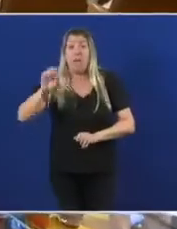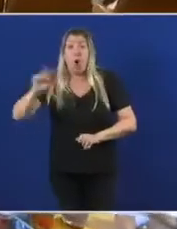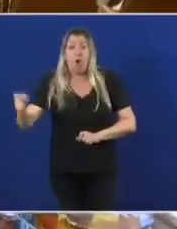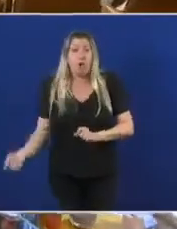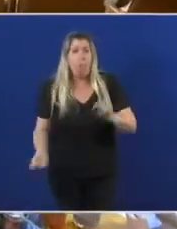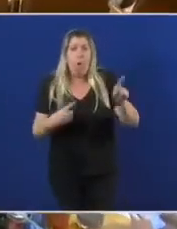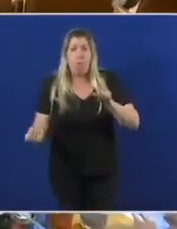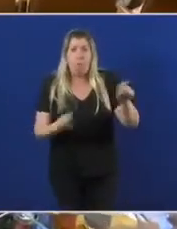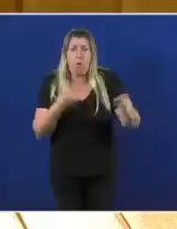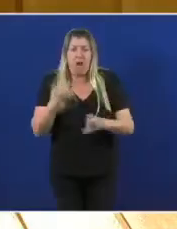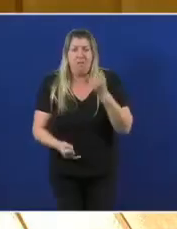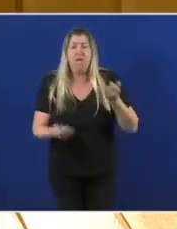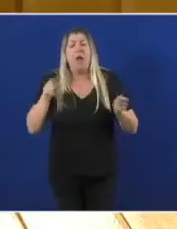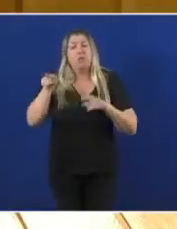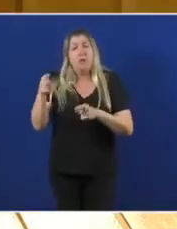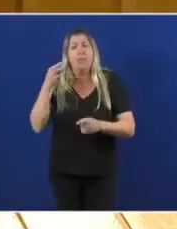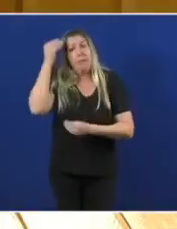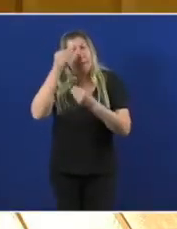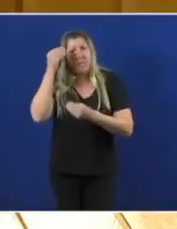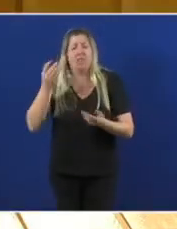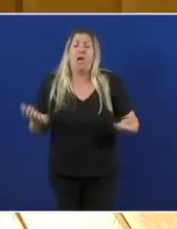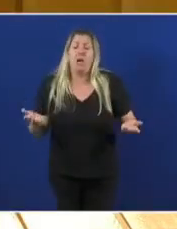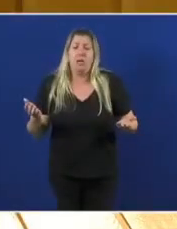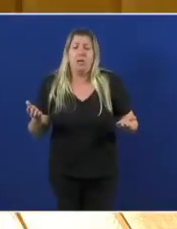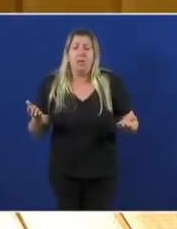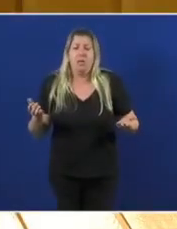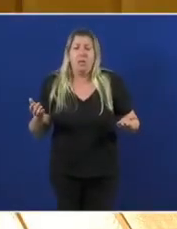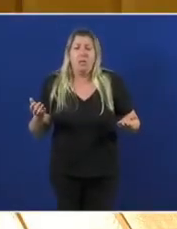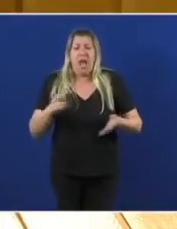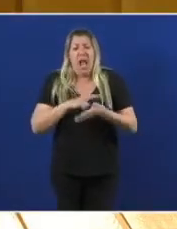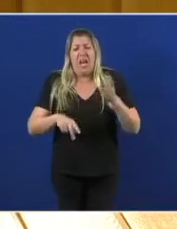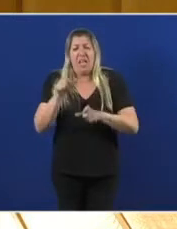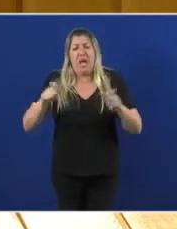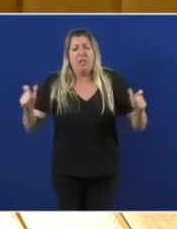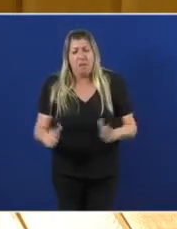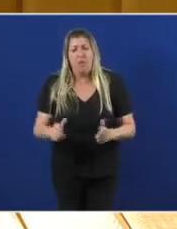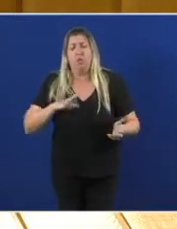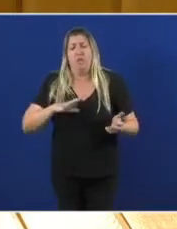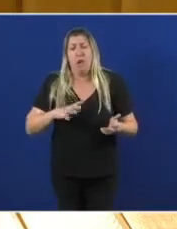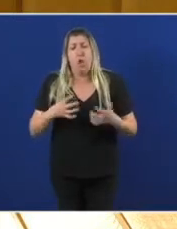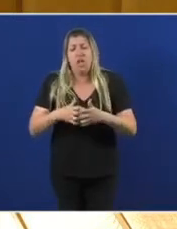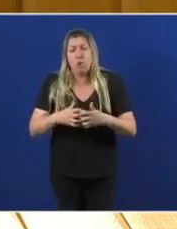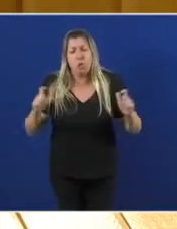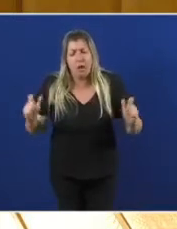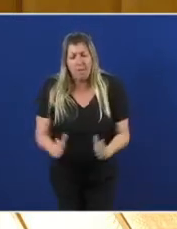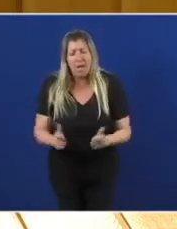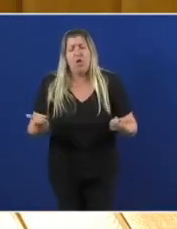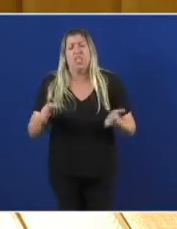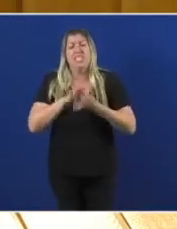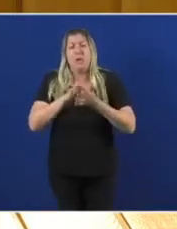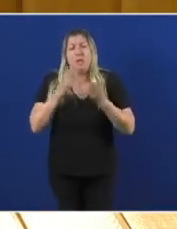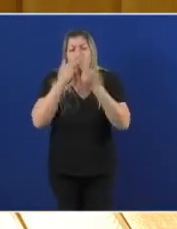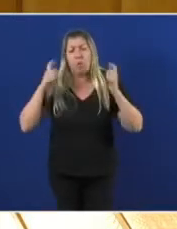ten que recapacitar fai Galiza máis pequena en poboación en industria en sectores productivos nos servizos